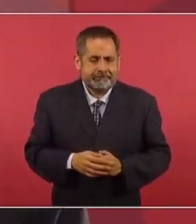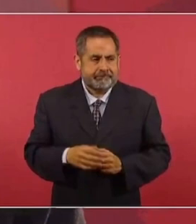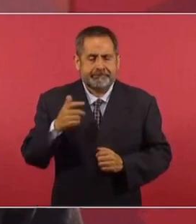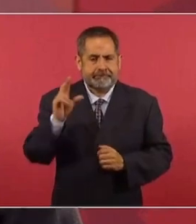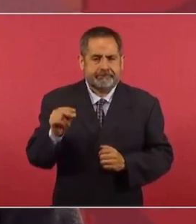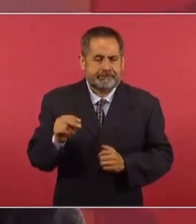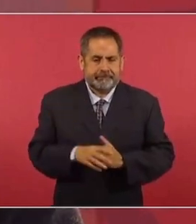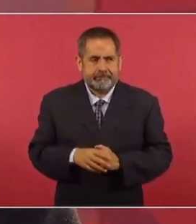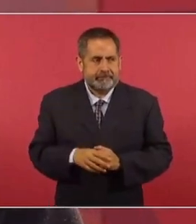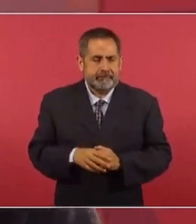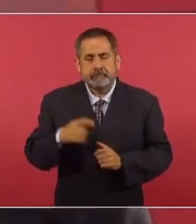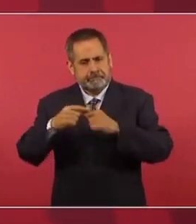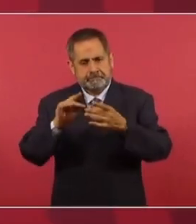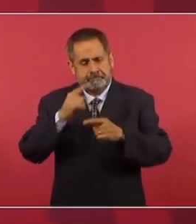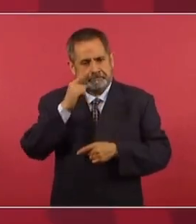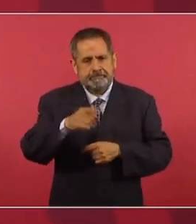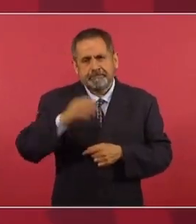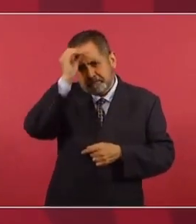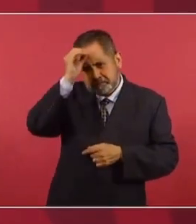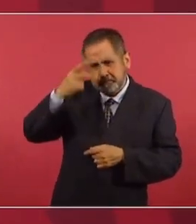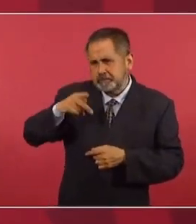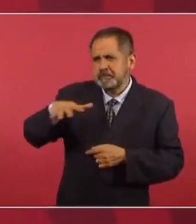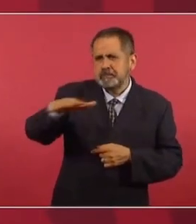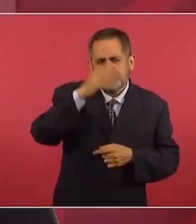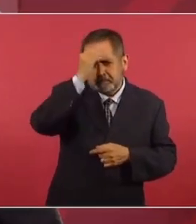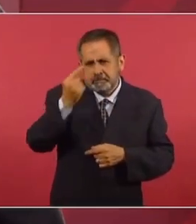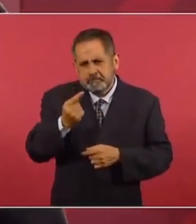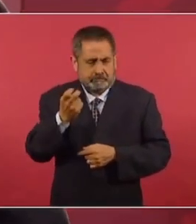no estamos por la militarización. ¿Qué opina la gente?